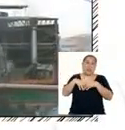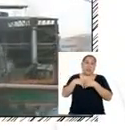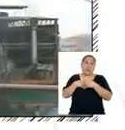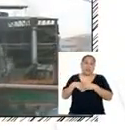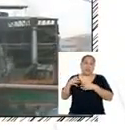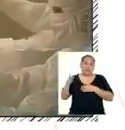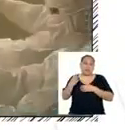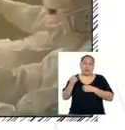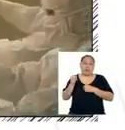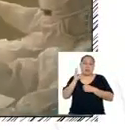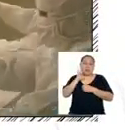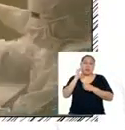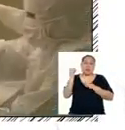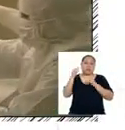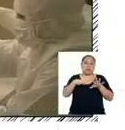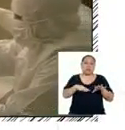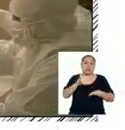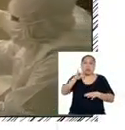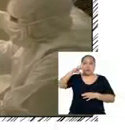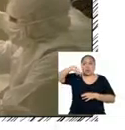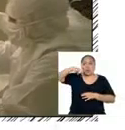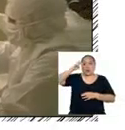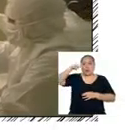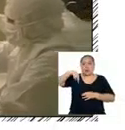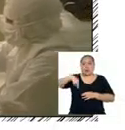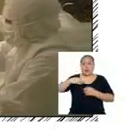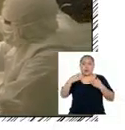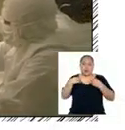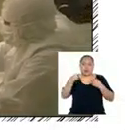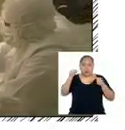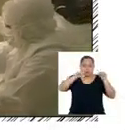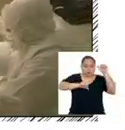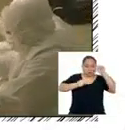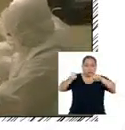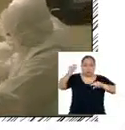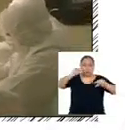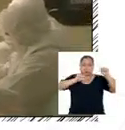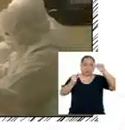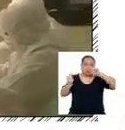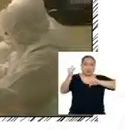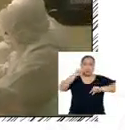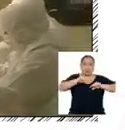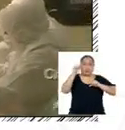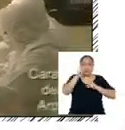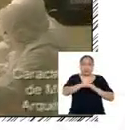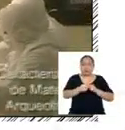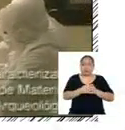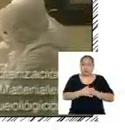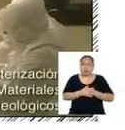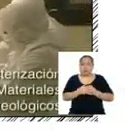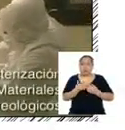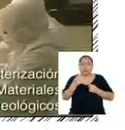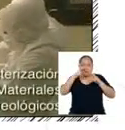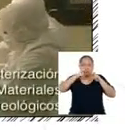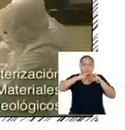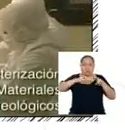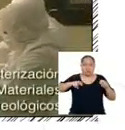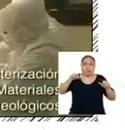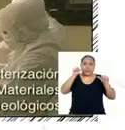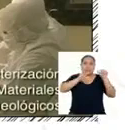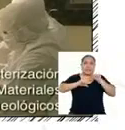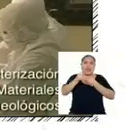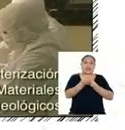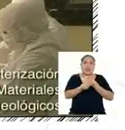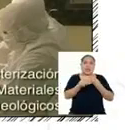pesqueras El IPEN cuenta con laboratorios especializados Donde se realizan actividades relacionadas con la ciencia de los